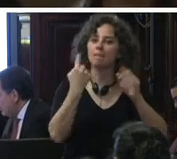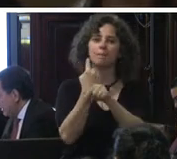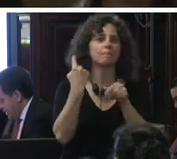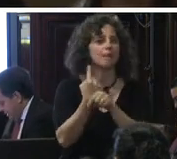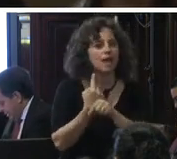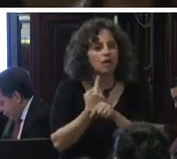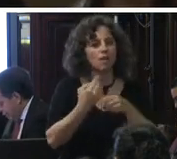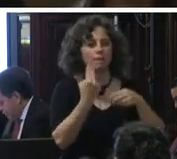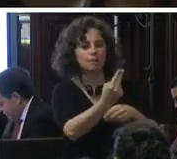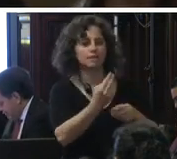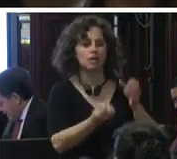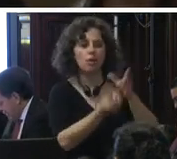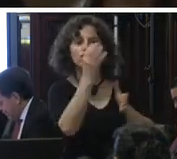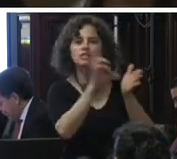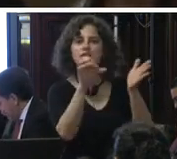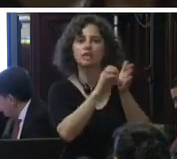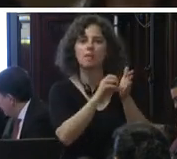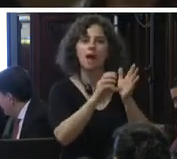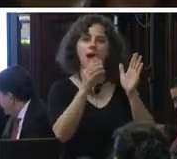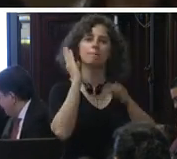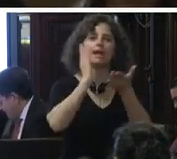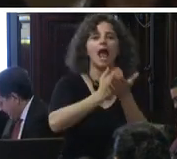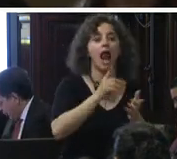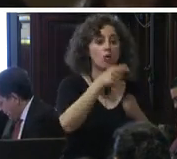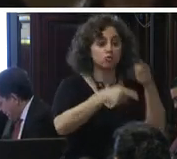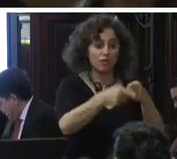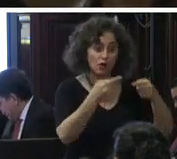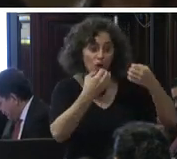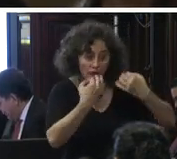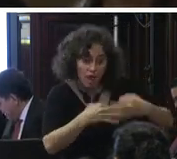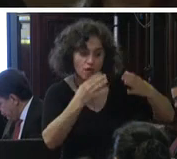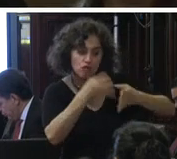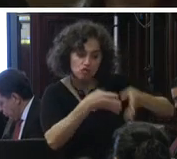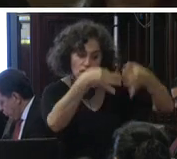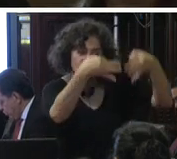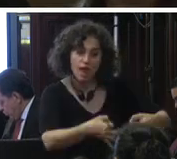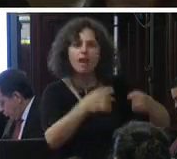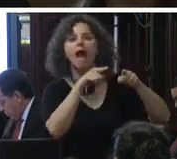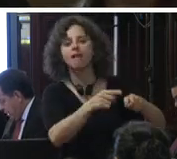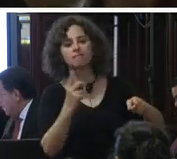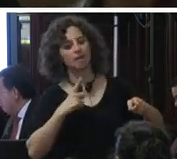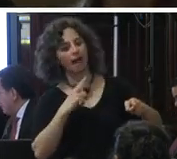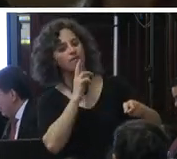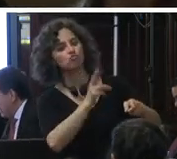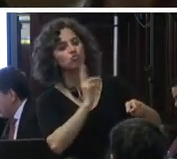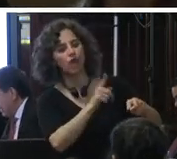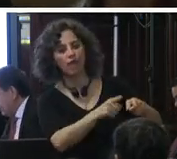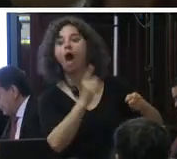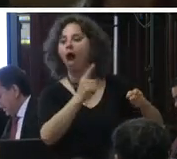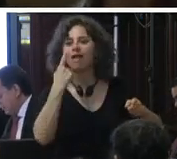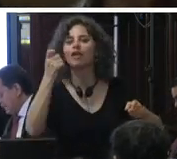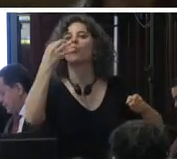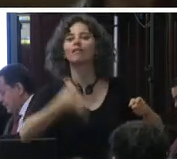pleno del nuevo sistema penal acusatorio esperando que este por sí mismo otorgue mejores